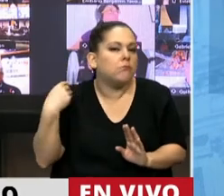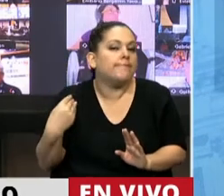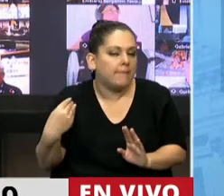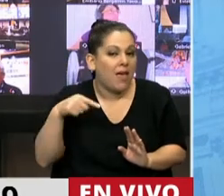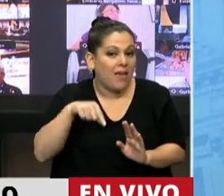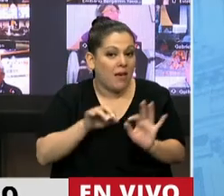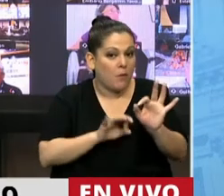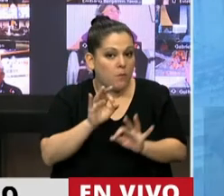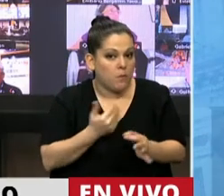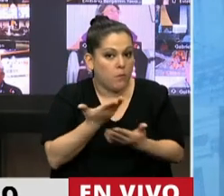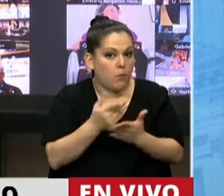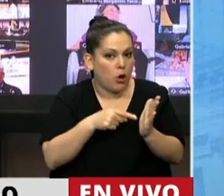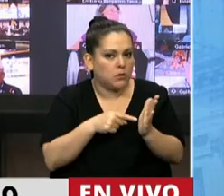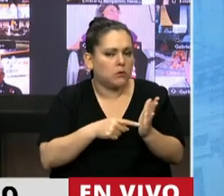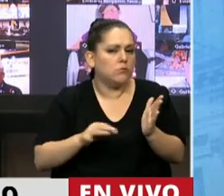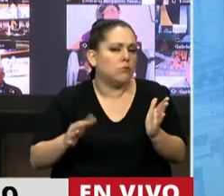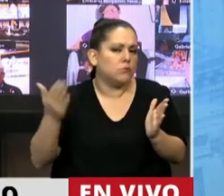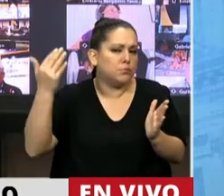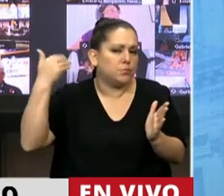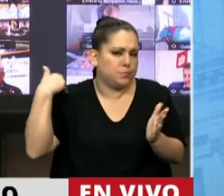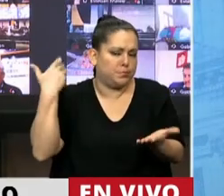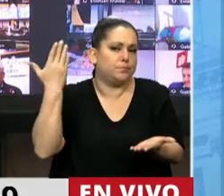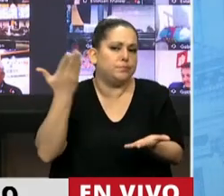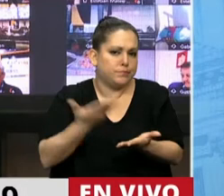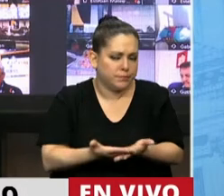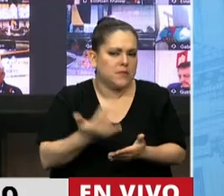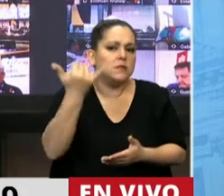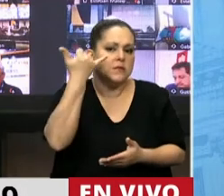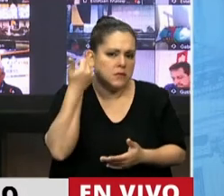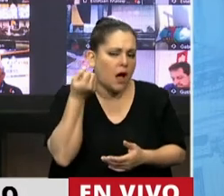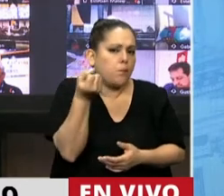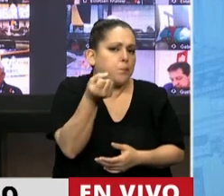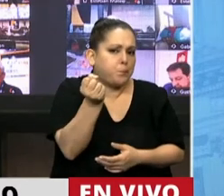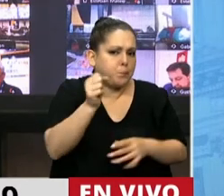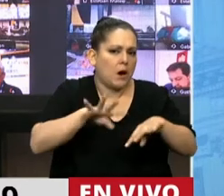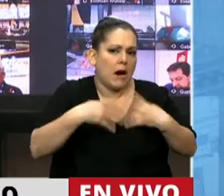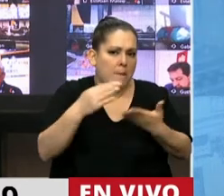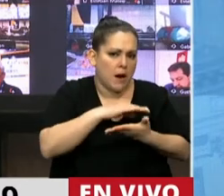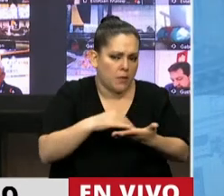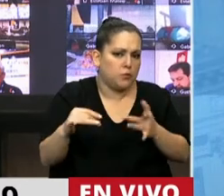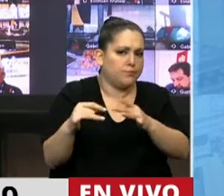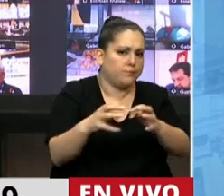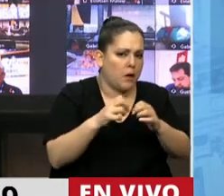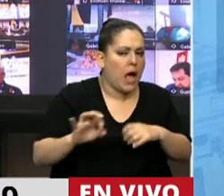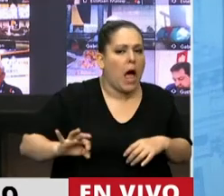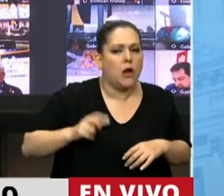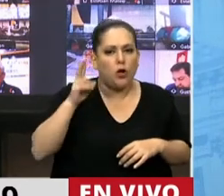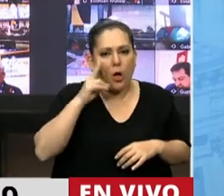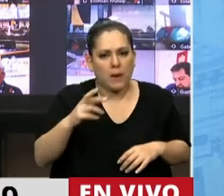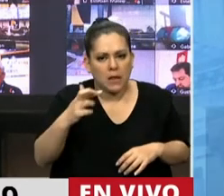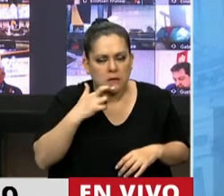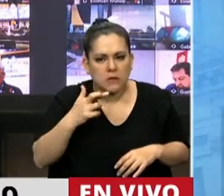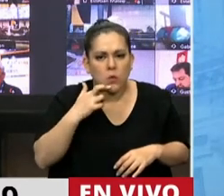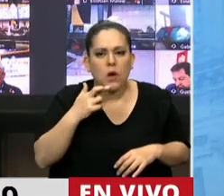que viene hace mucho tiempo, ya tuvo tratamiento en la Cámara de Diputados. En el 2019, por iniciativa del